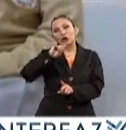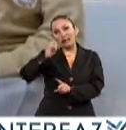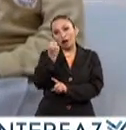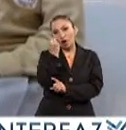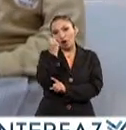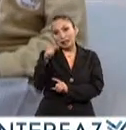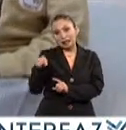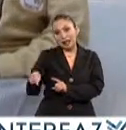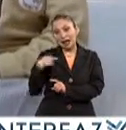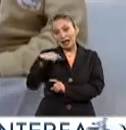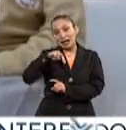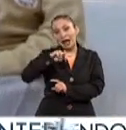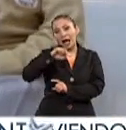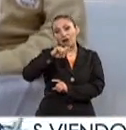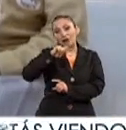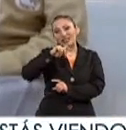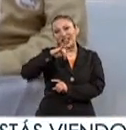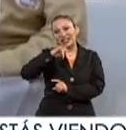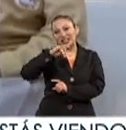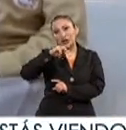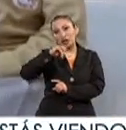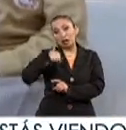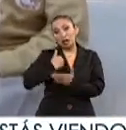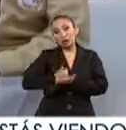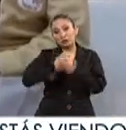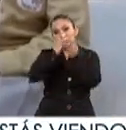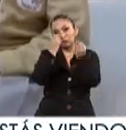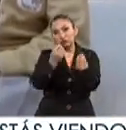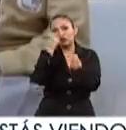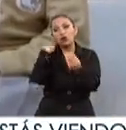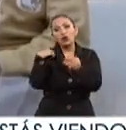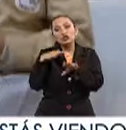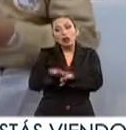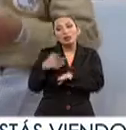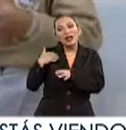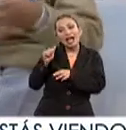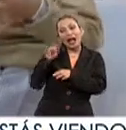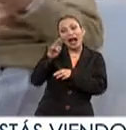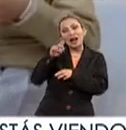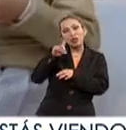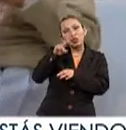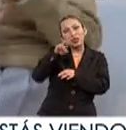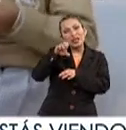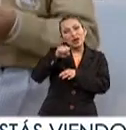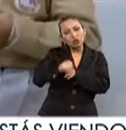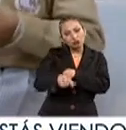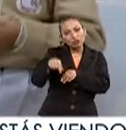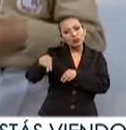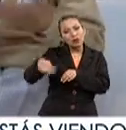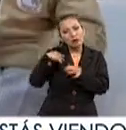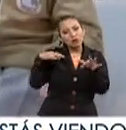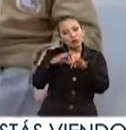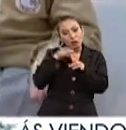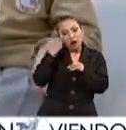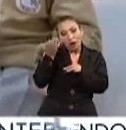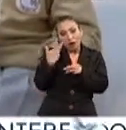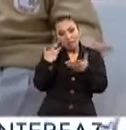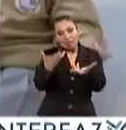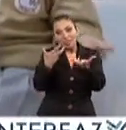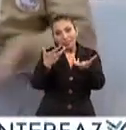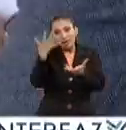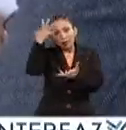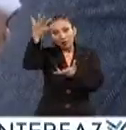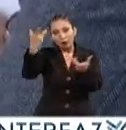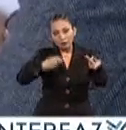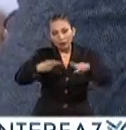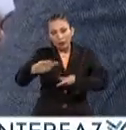y los nanotransitores me van a servir demasiado. Y se relacionan los arduinos, todo esto se encaja perfectamente con lo que yo quiero desarrollar